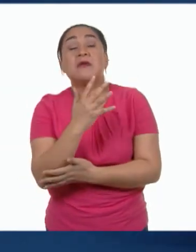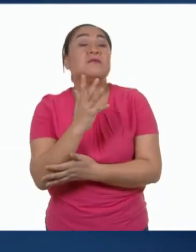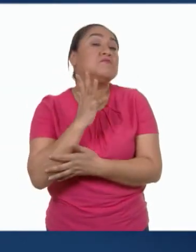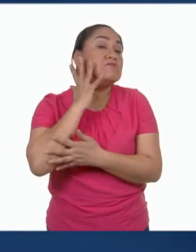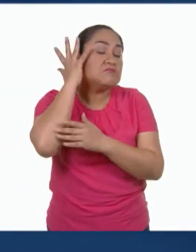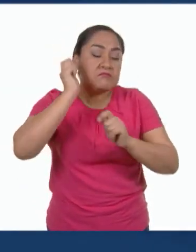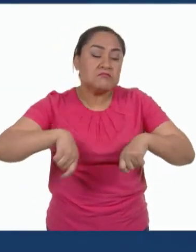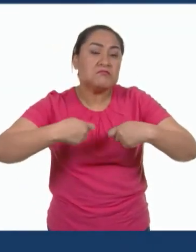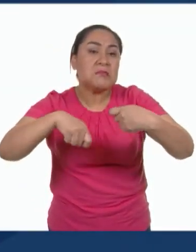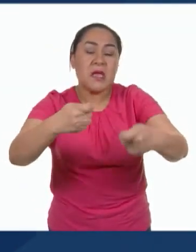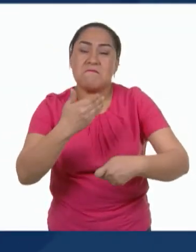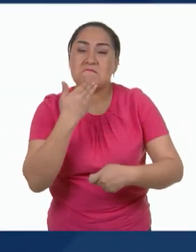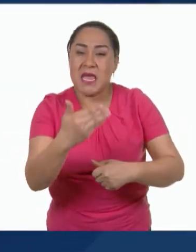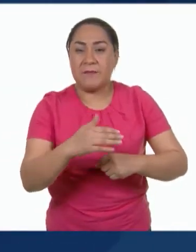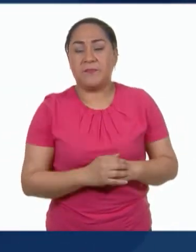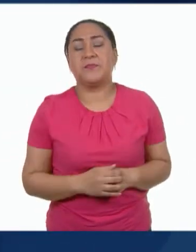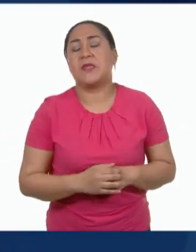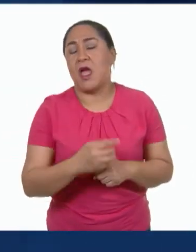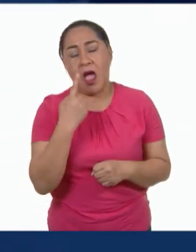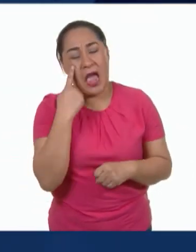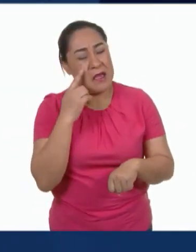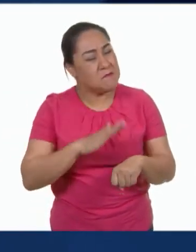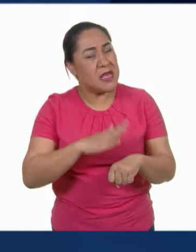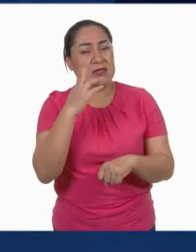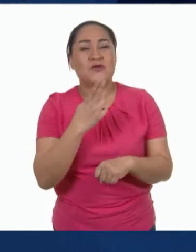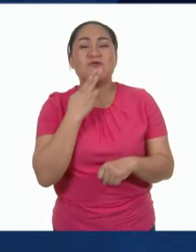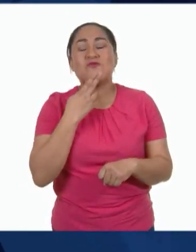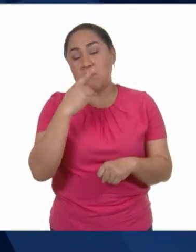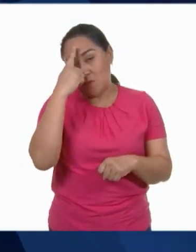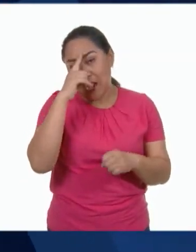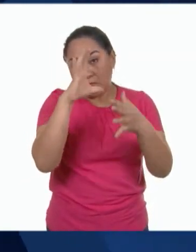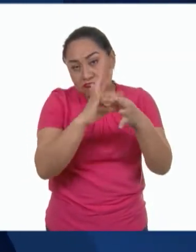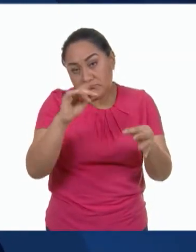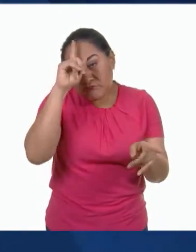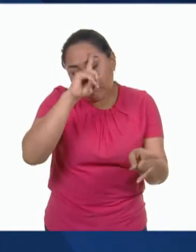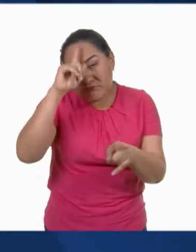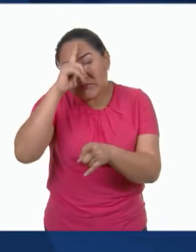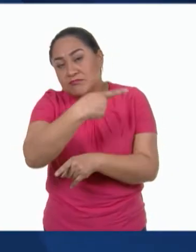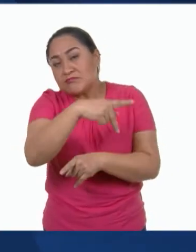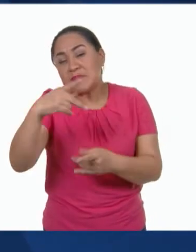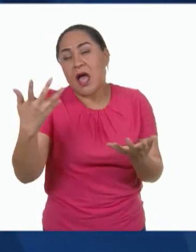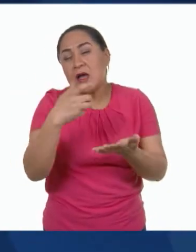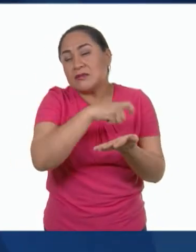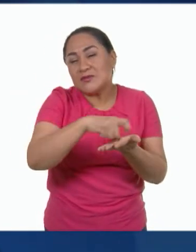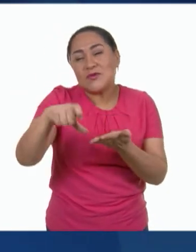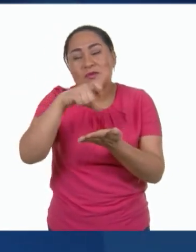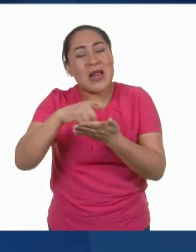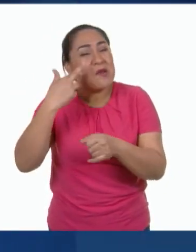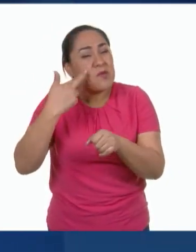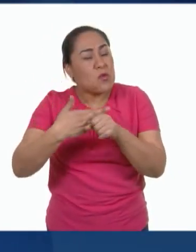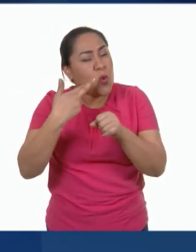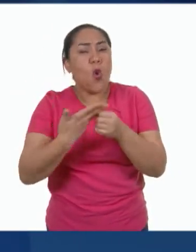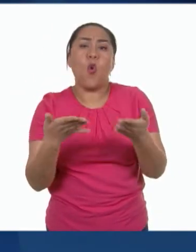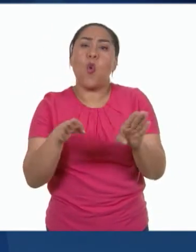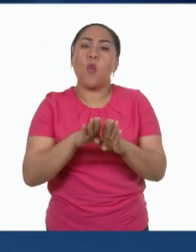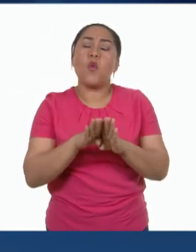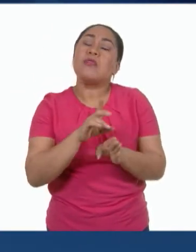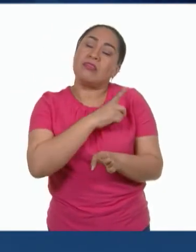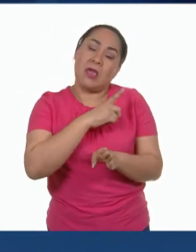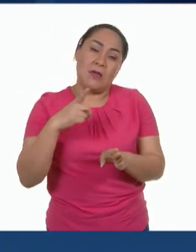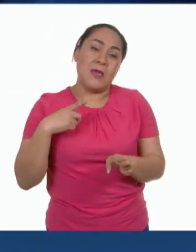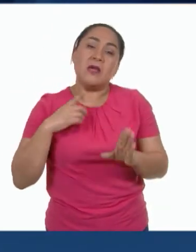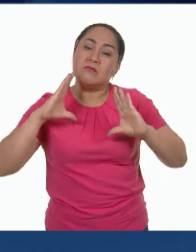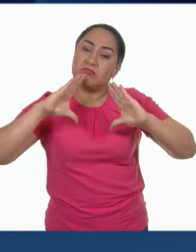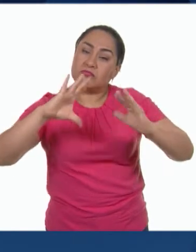generaciones. Las herramientas más útiles para promover el consumo sustentable son la educación y la información. Antes de adquirir